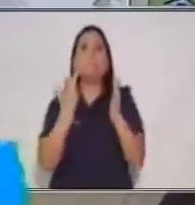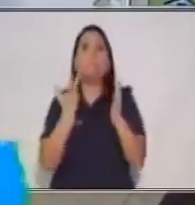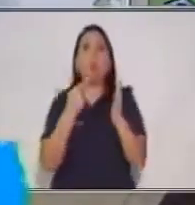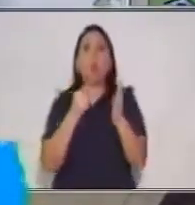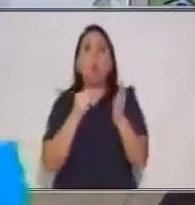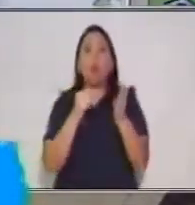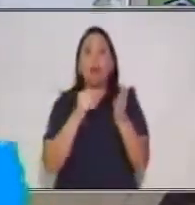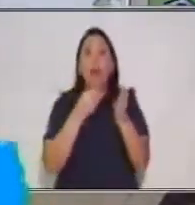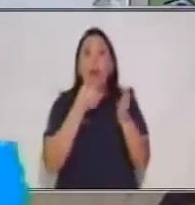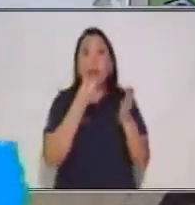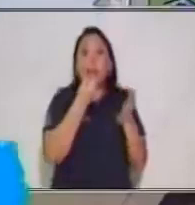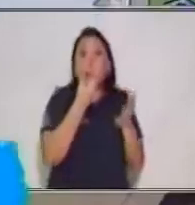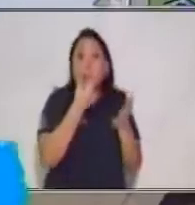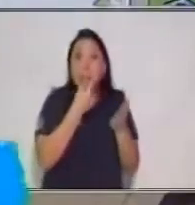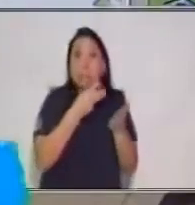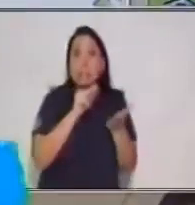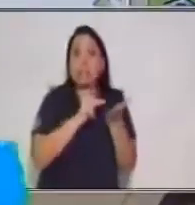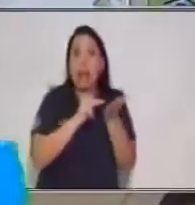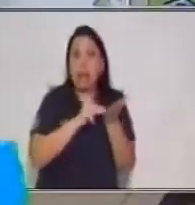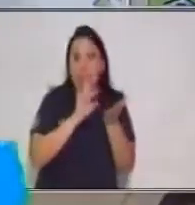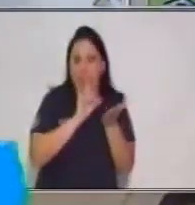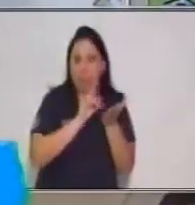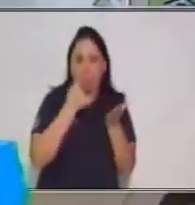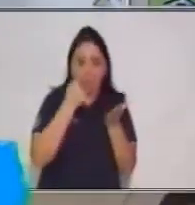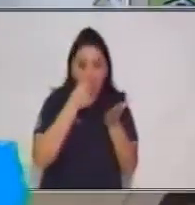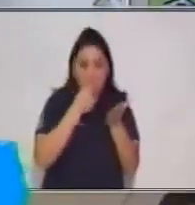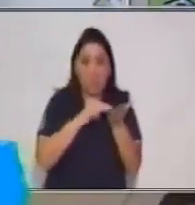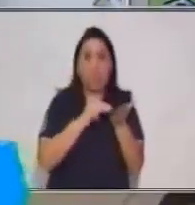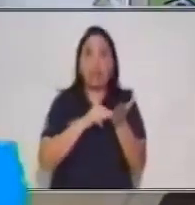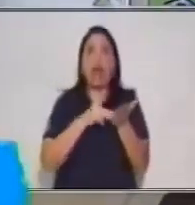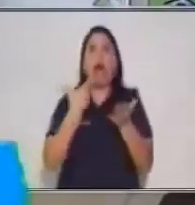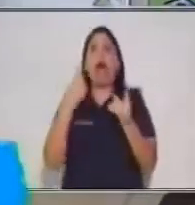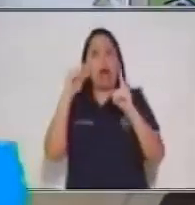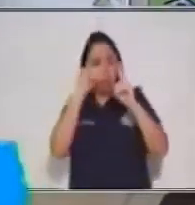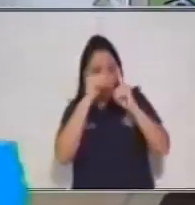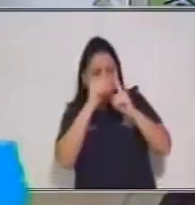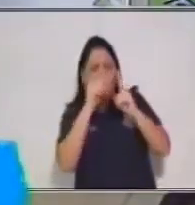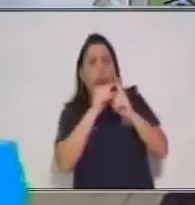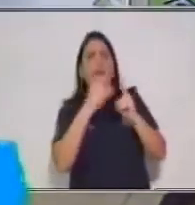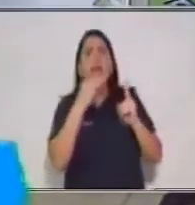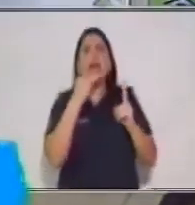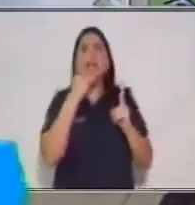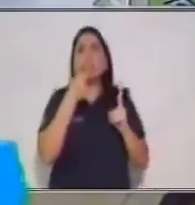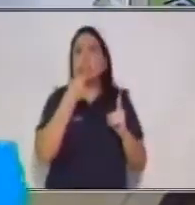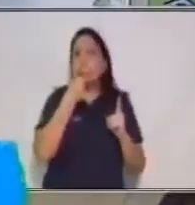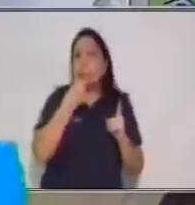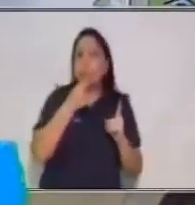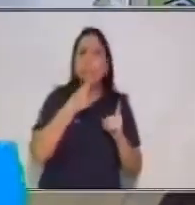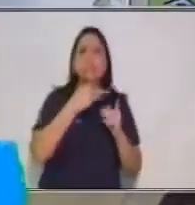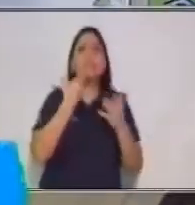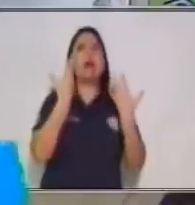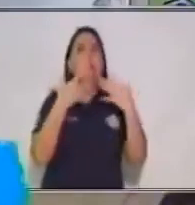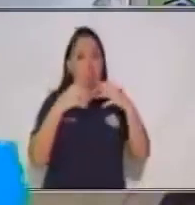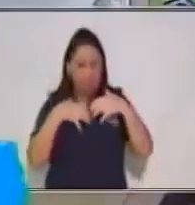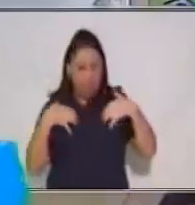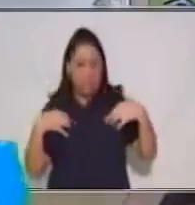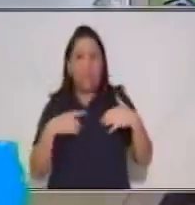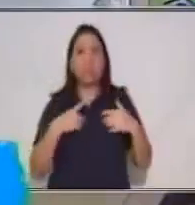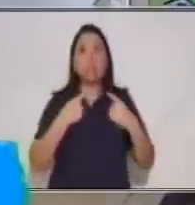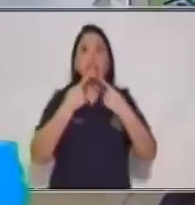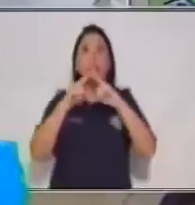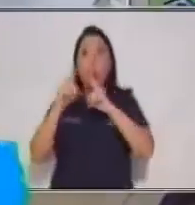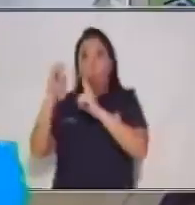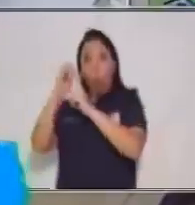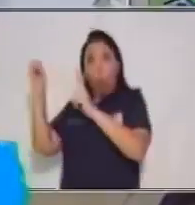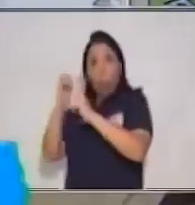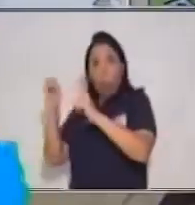tecnicismos, que los vimos también, es decir, la jerga propia de los médicos. Pero eso no quiere decir que nuestras oraciones o